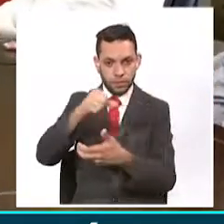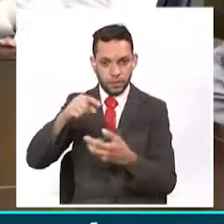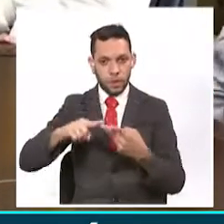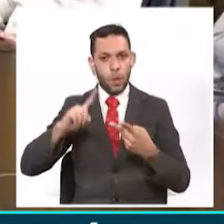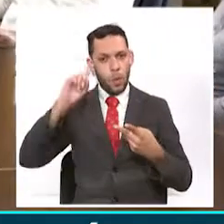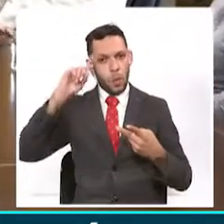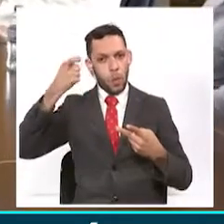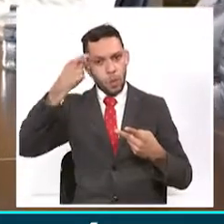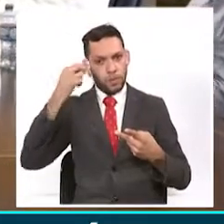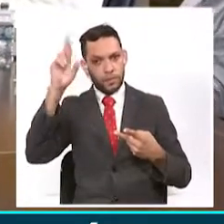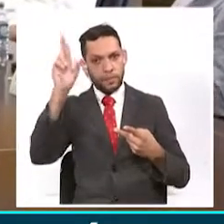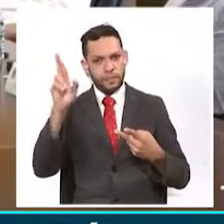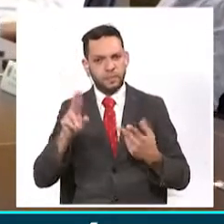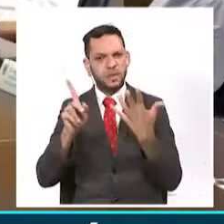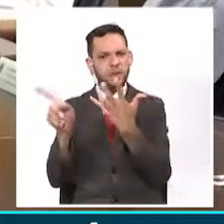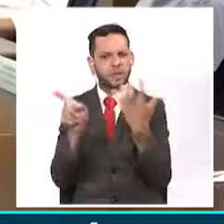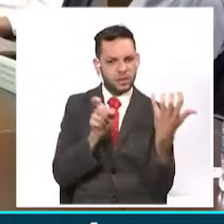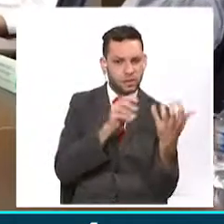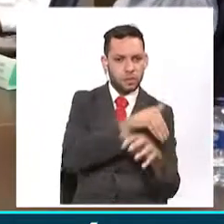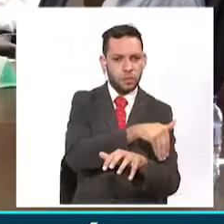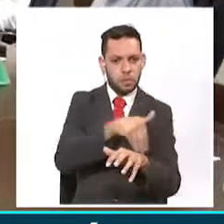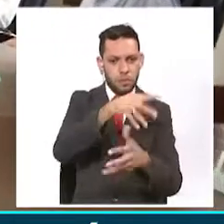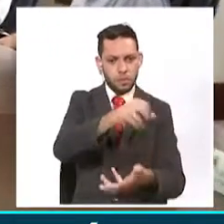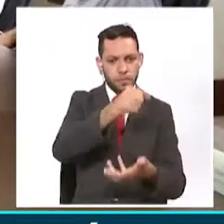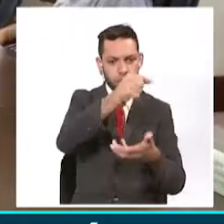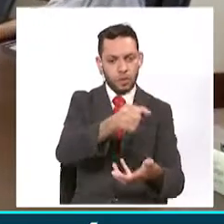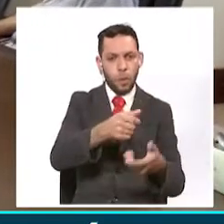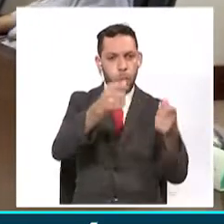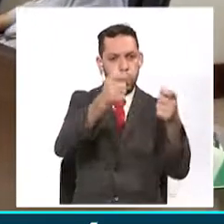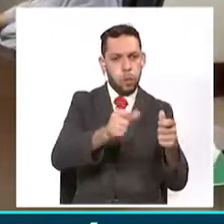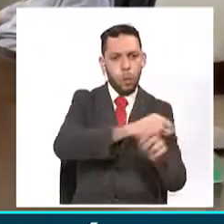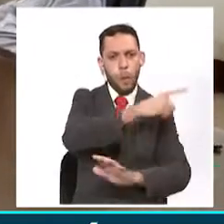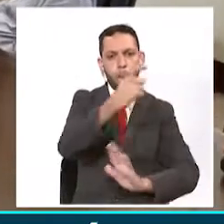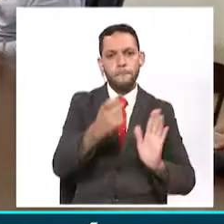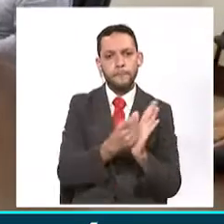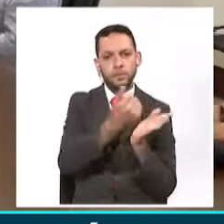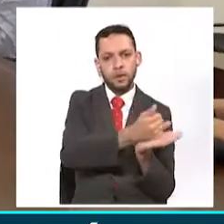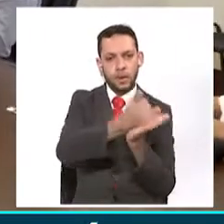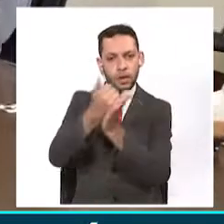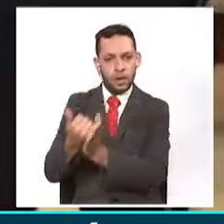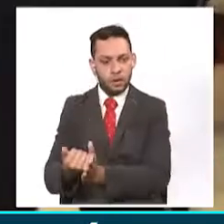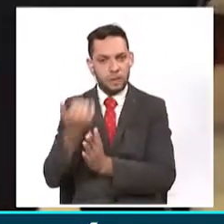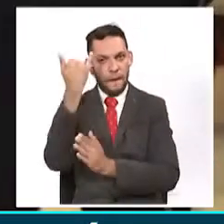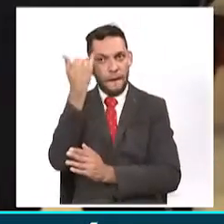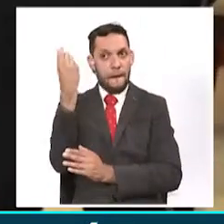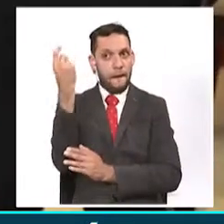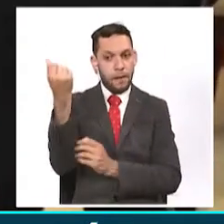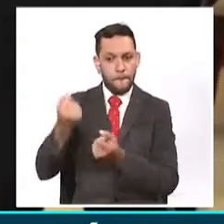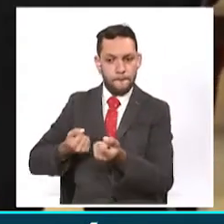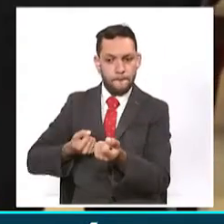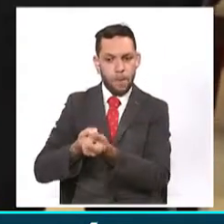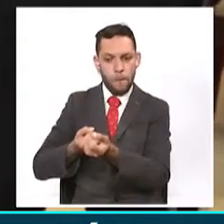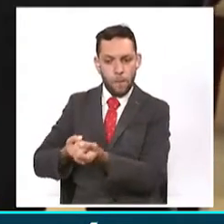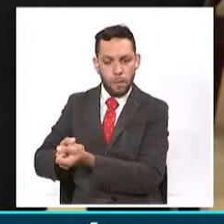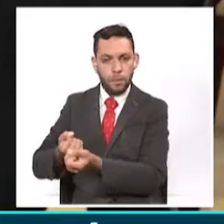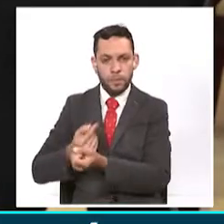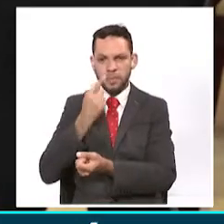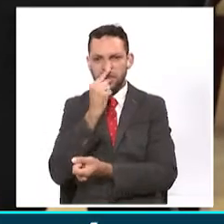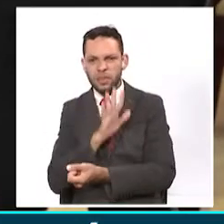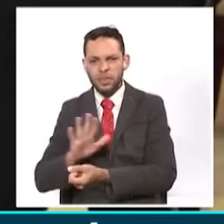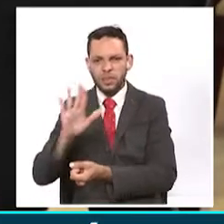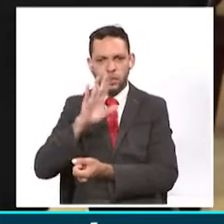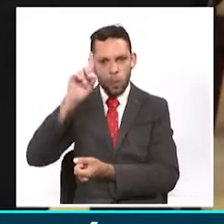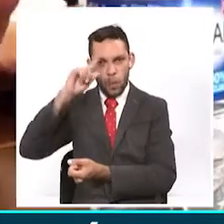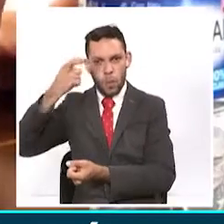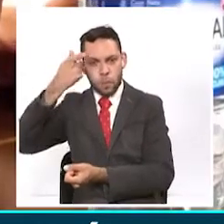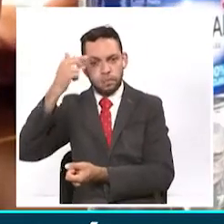de Risaralda 600 para apoyar a nuestros emprendedores de Risaralda. Entre aportes de la Nación y la Gobernación